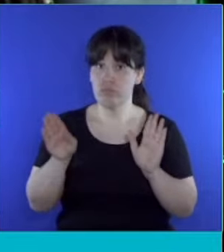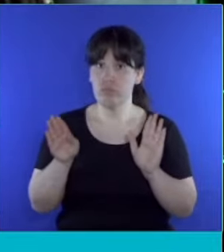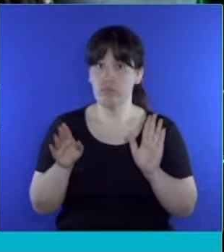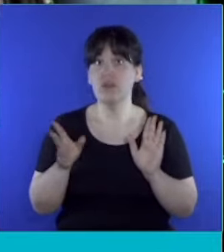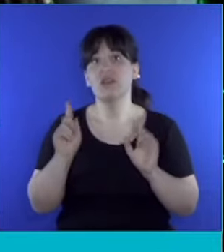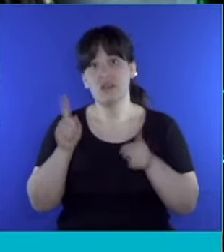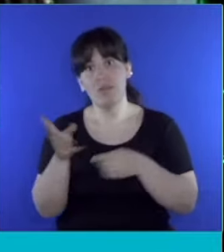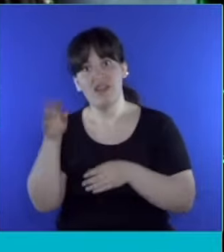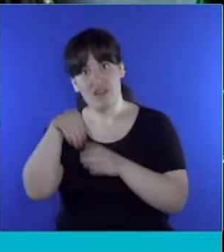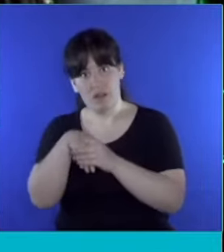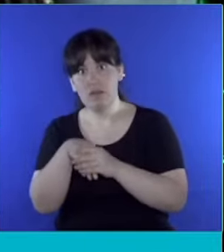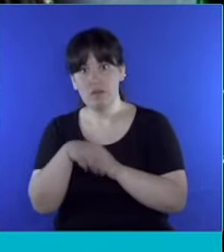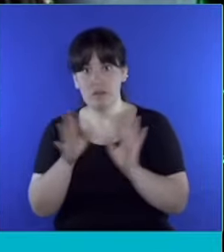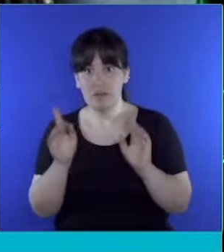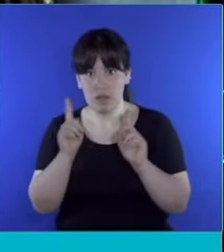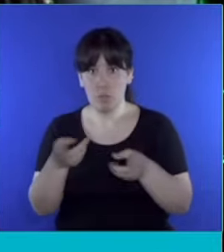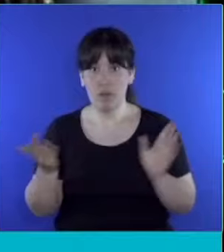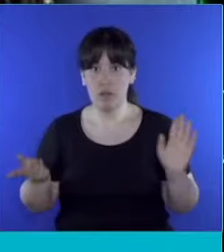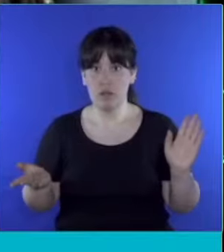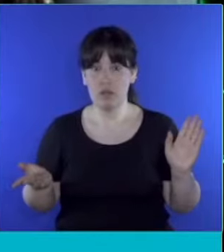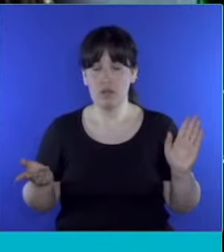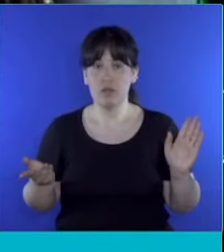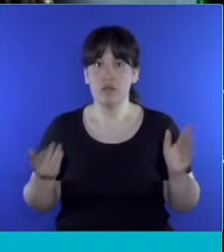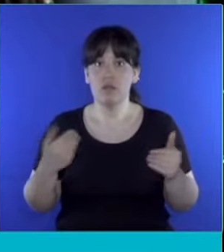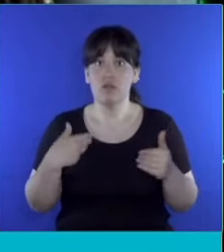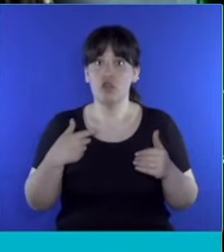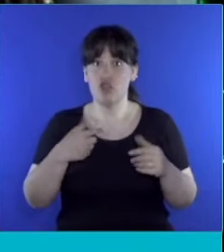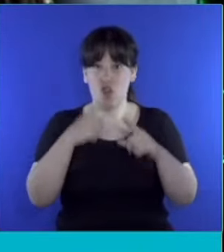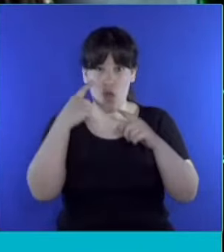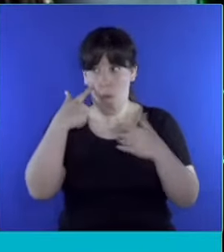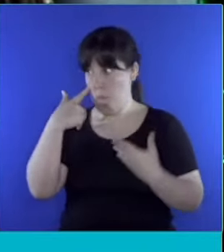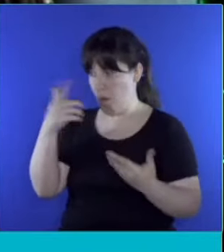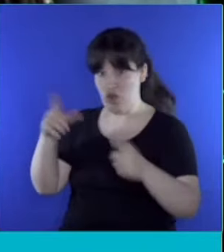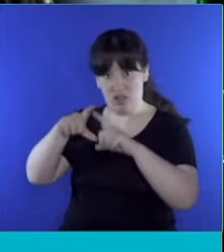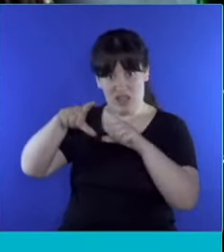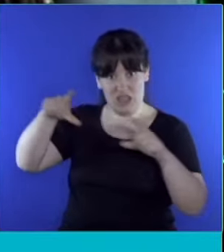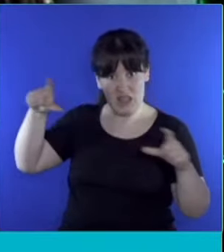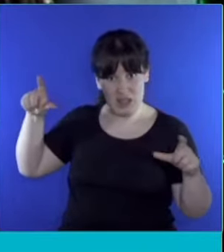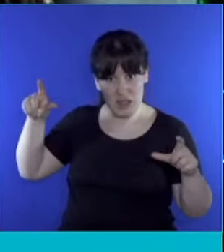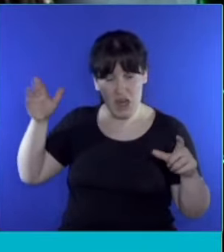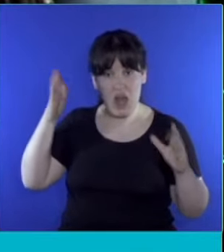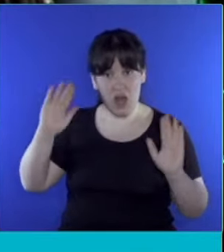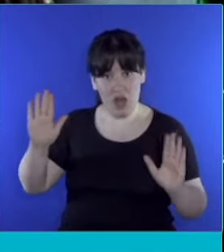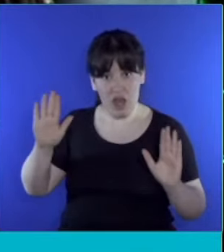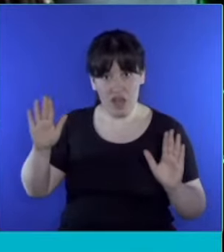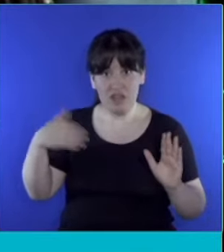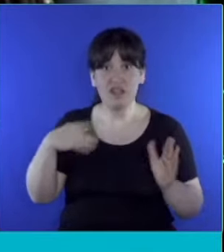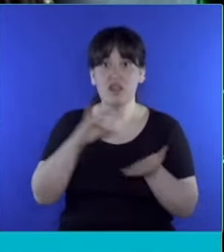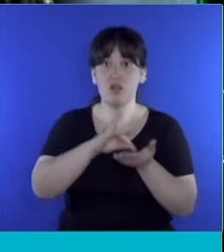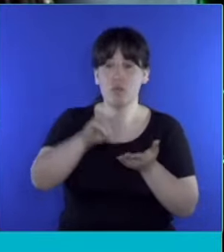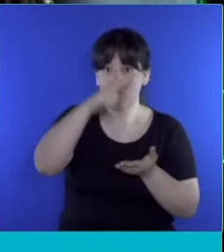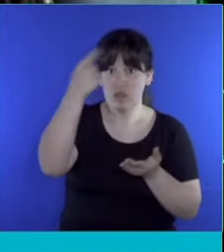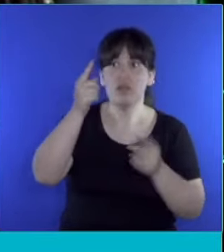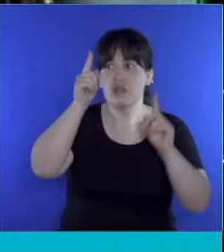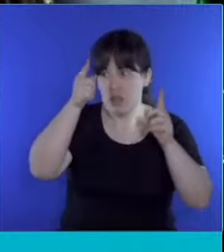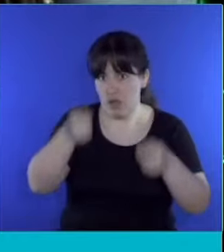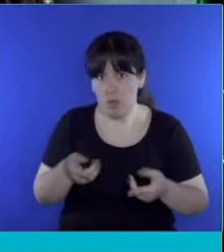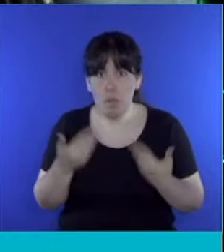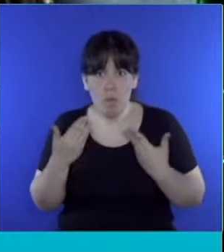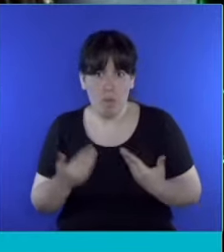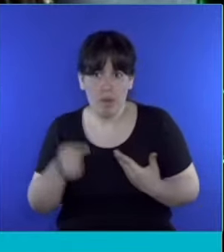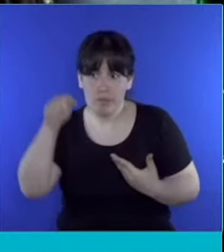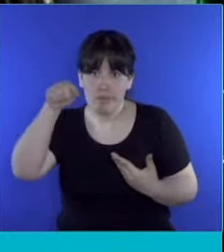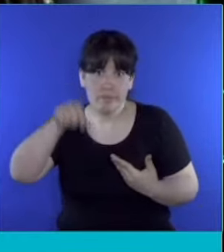interna si no eliminamos las EPAOS. De modo que lo que acabo de demostrar que puede ocurrir con la elección para diputados nacionales perfectamente